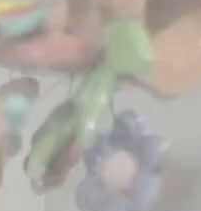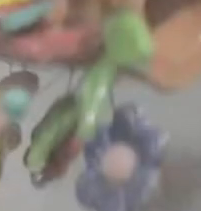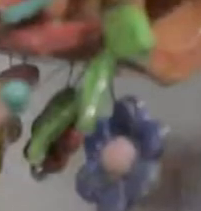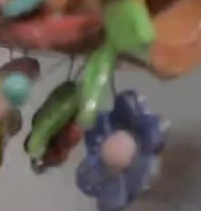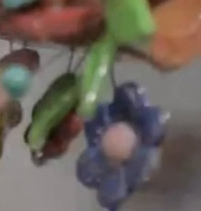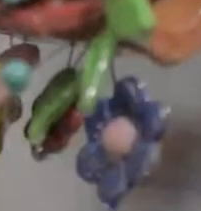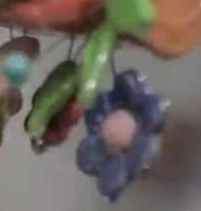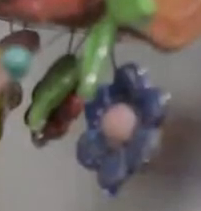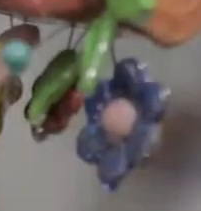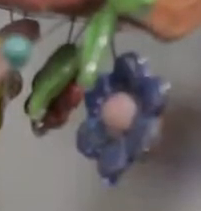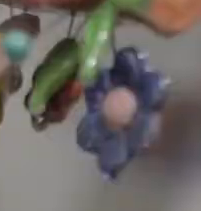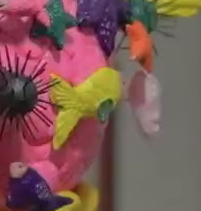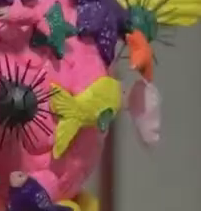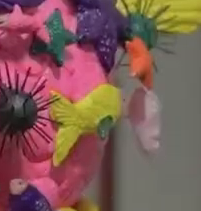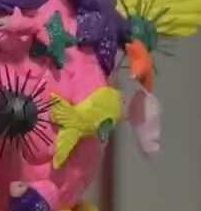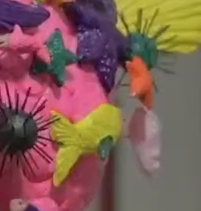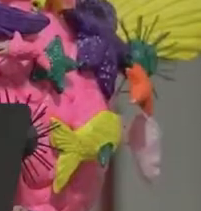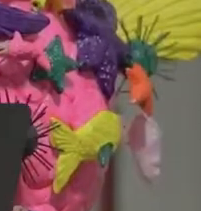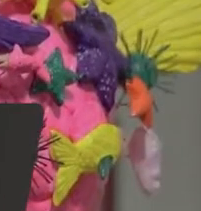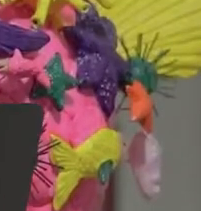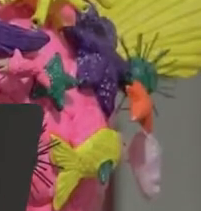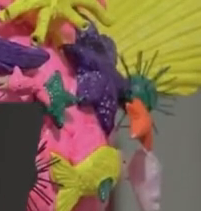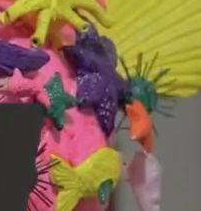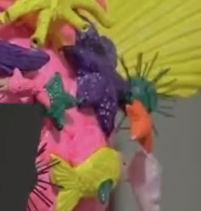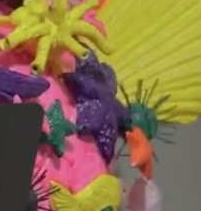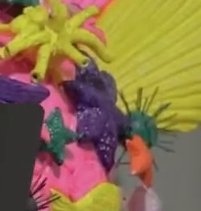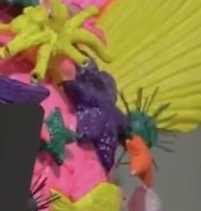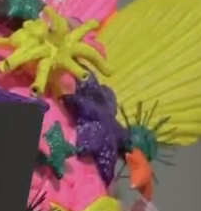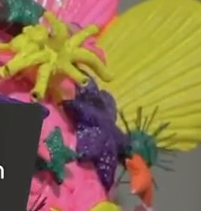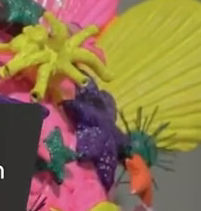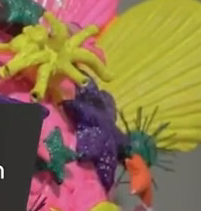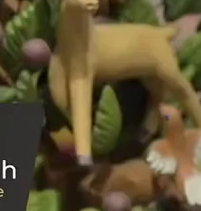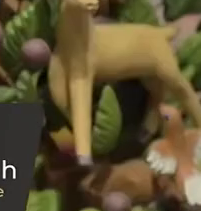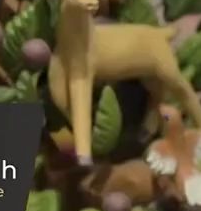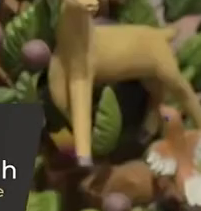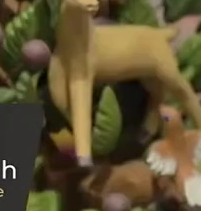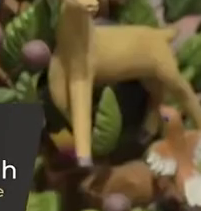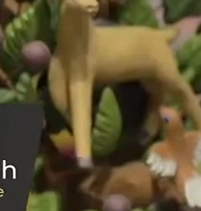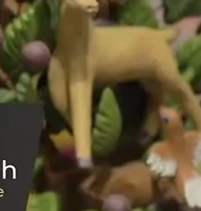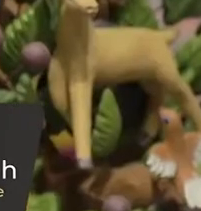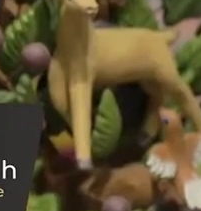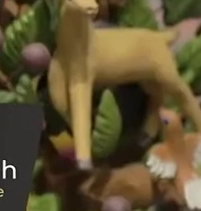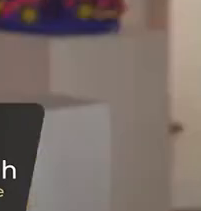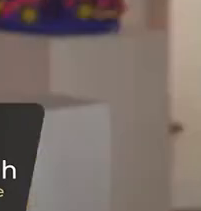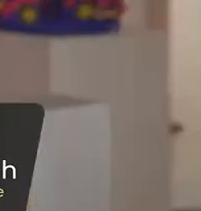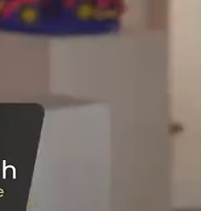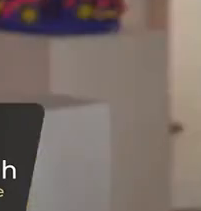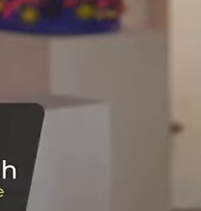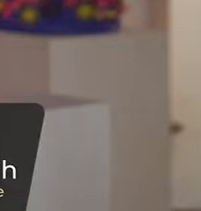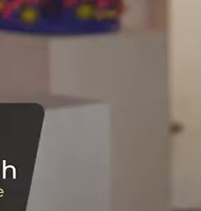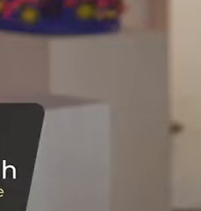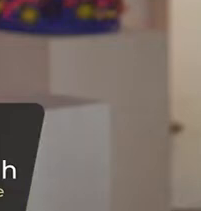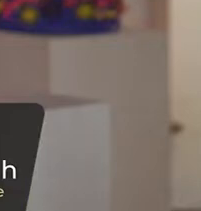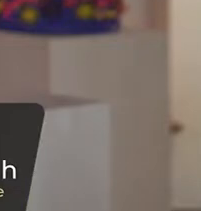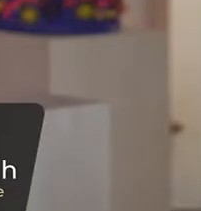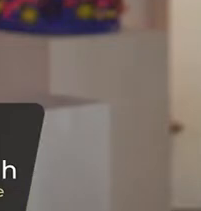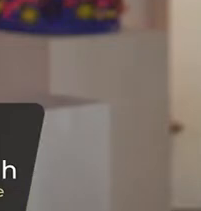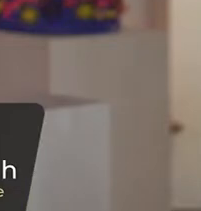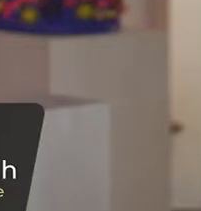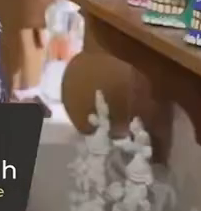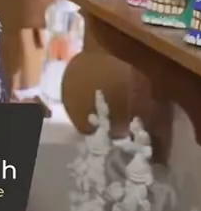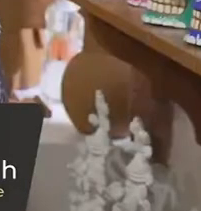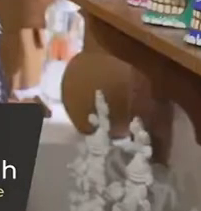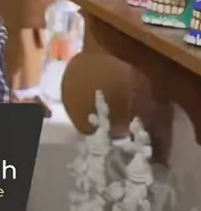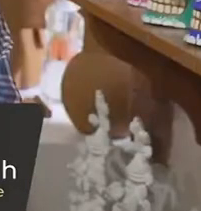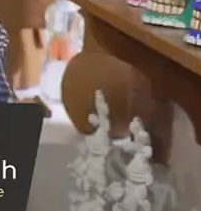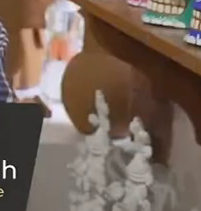Con esta tradición elaborándonos, pues es preservar el herrador de muchas generaciones en el caso de mi familia, desde mi bisabuela que fue la que empezó con los árboles de la